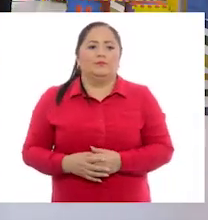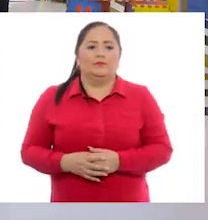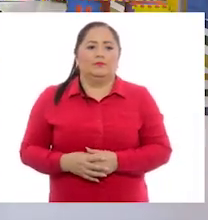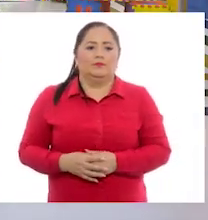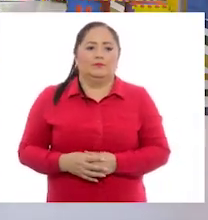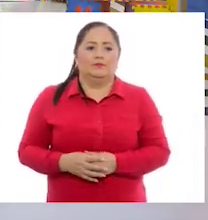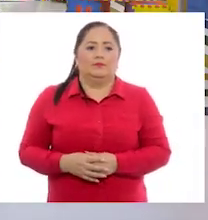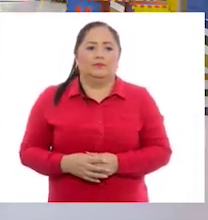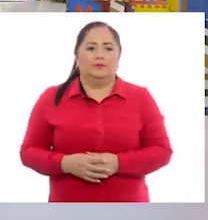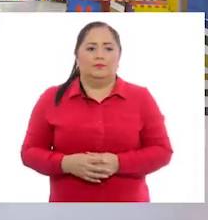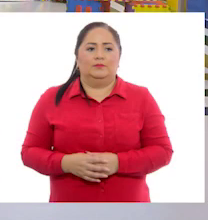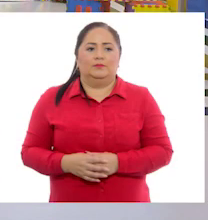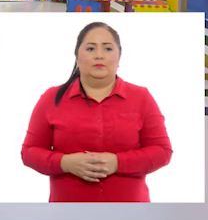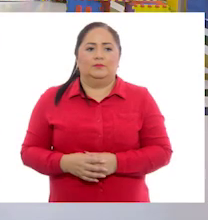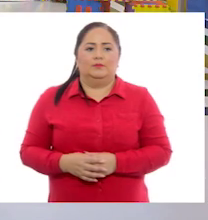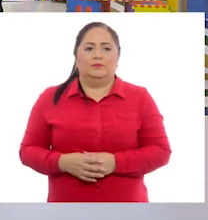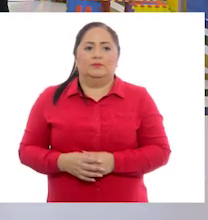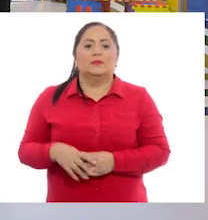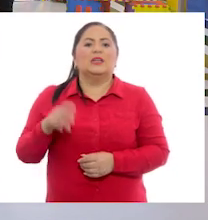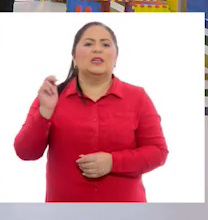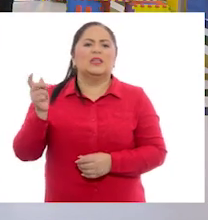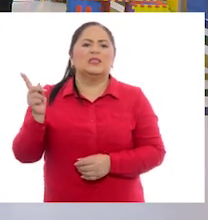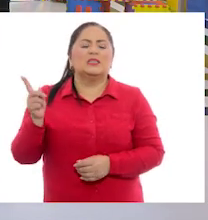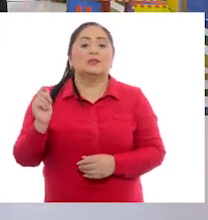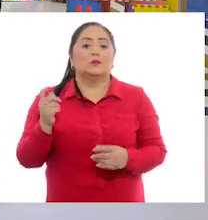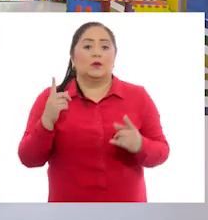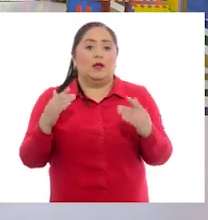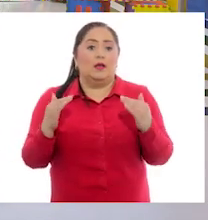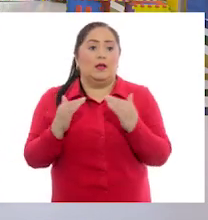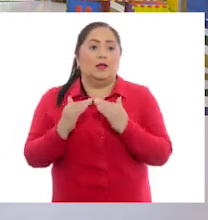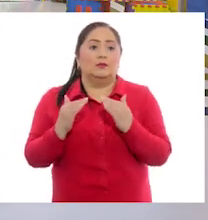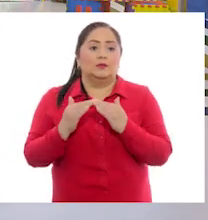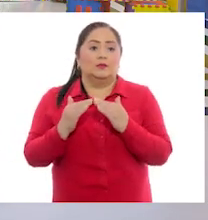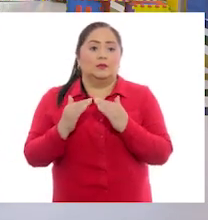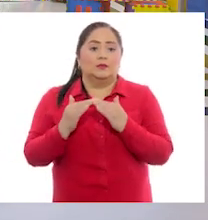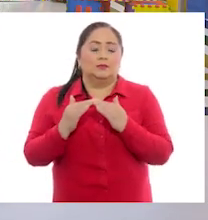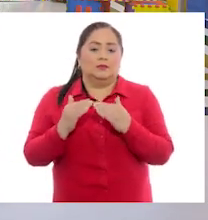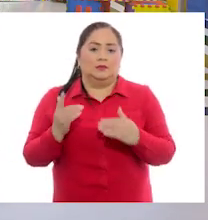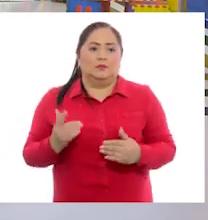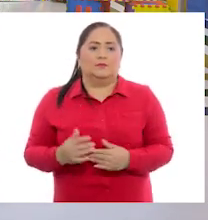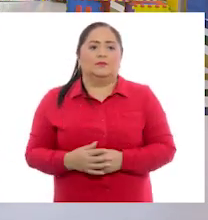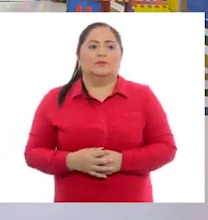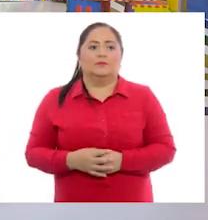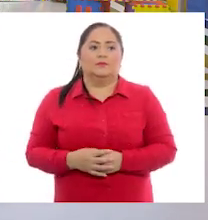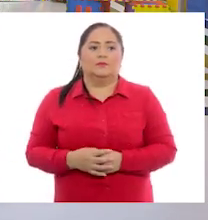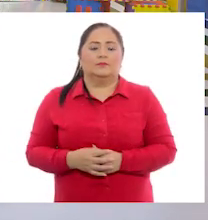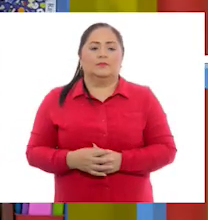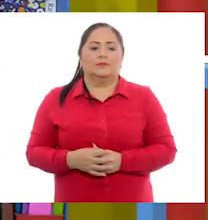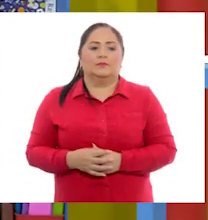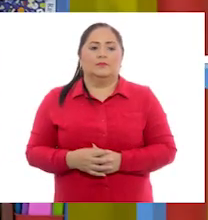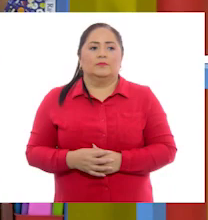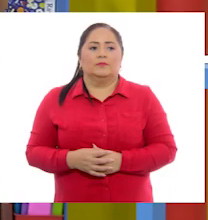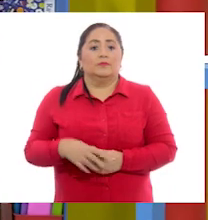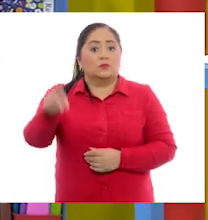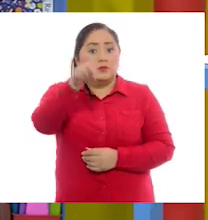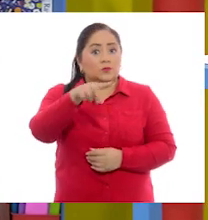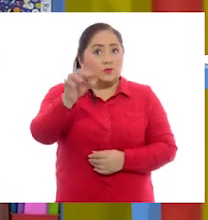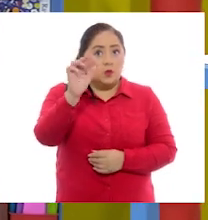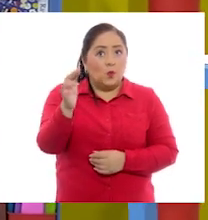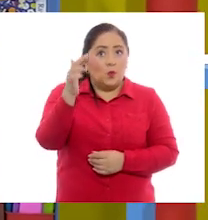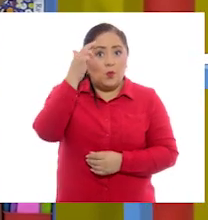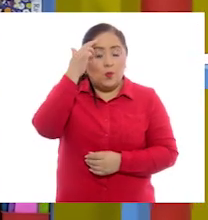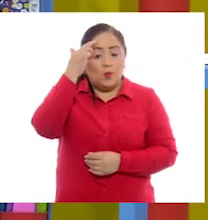dar esta imagen que representa una casa. Los niños allá en casa que hagan su dibujo. en casa recuerden,